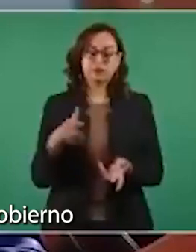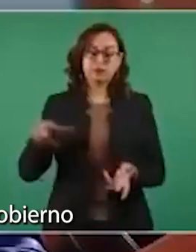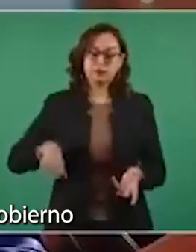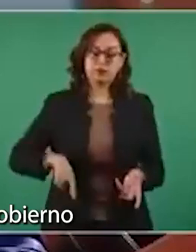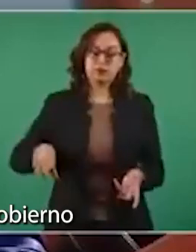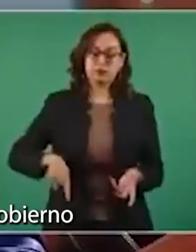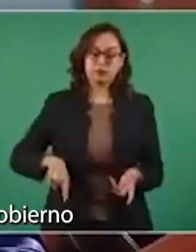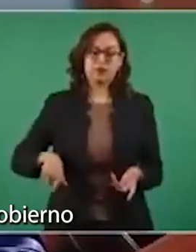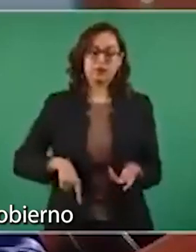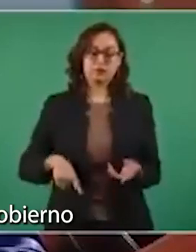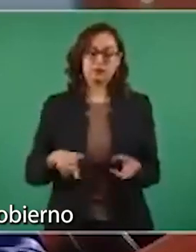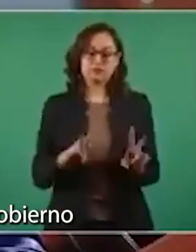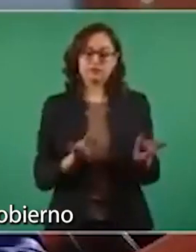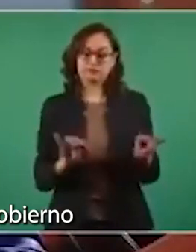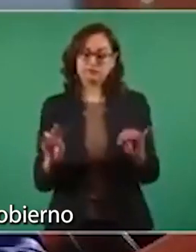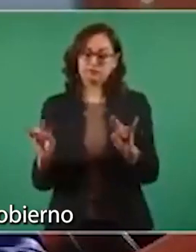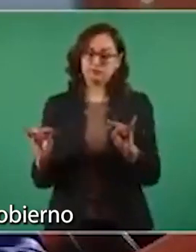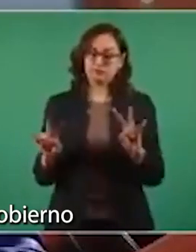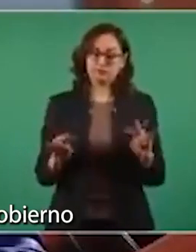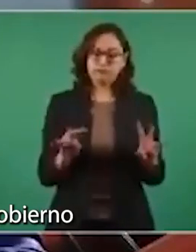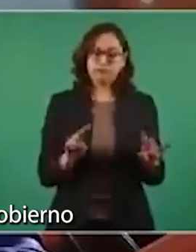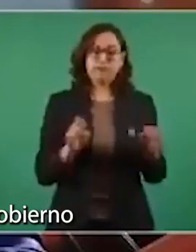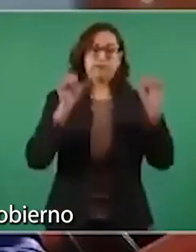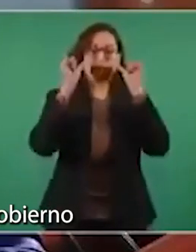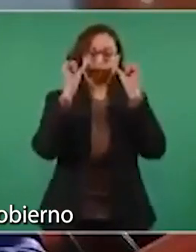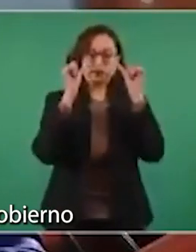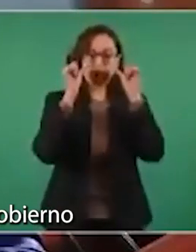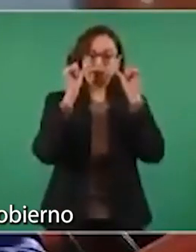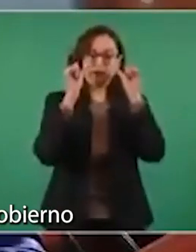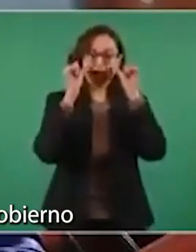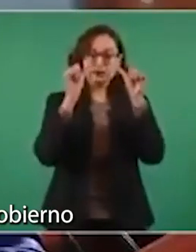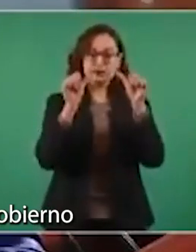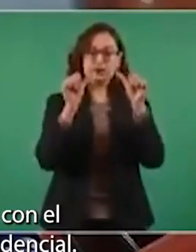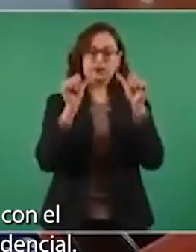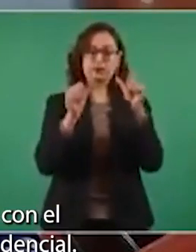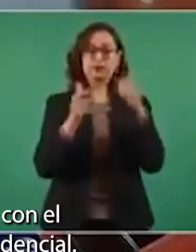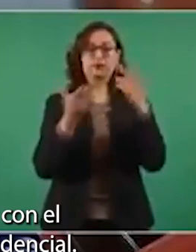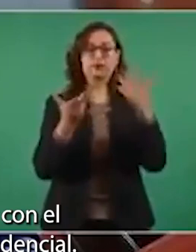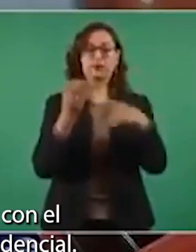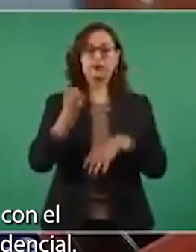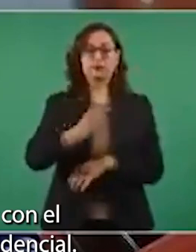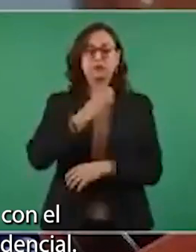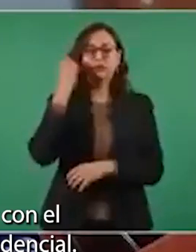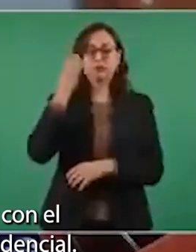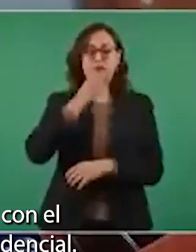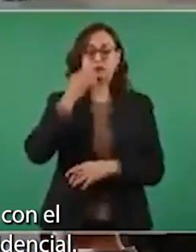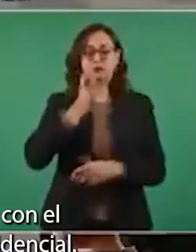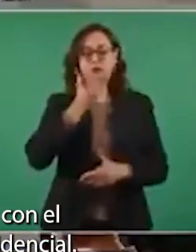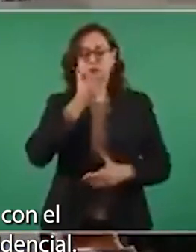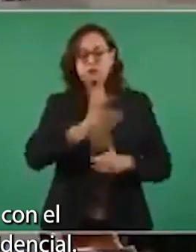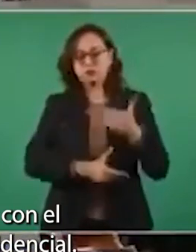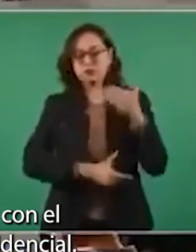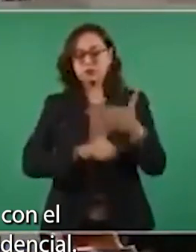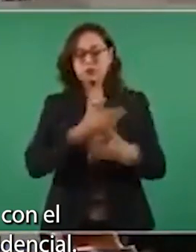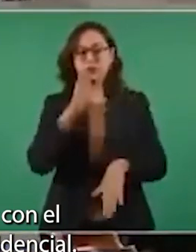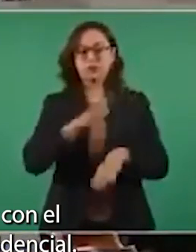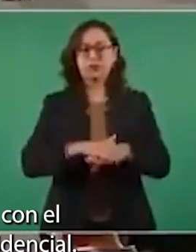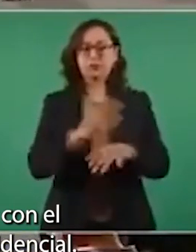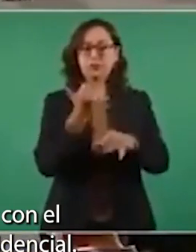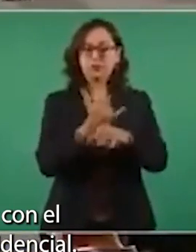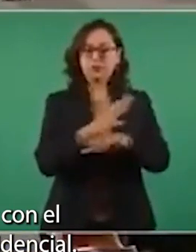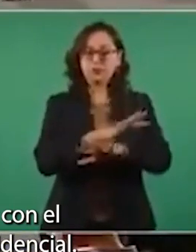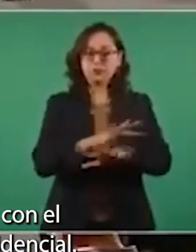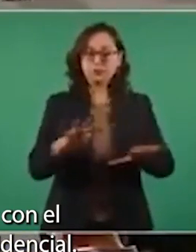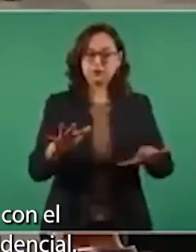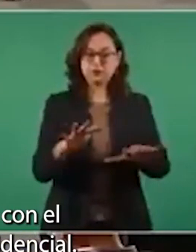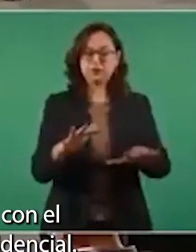Andrés Manuel López Obrador llega a su tercer informe de gobierno con el 61.8% de la población mexicana apoyando su gestión, de acuerdo con